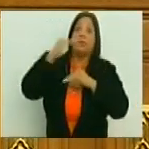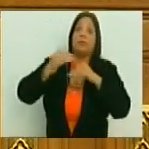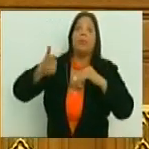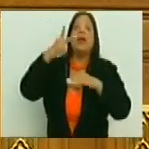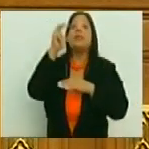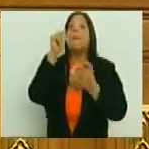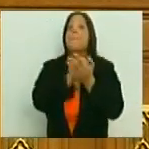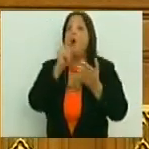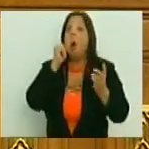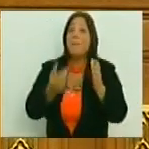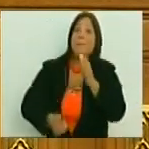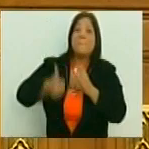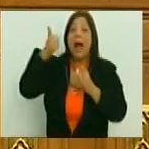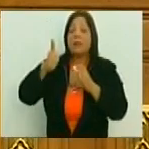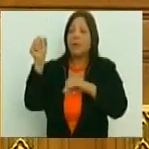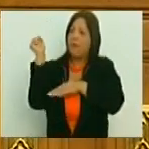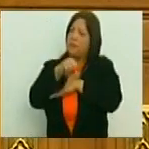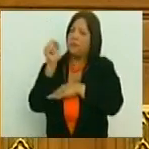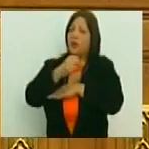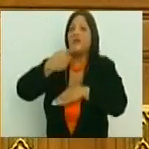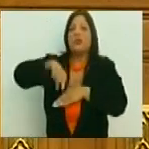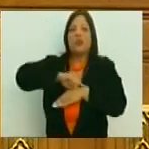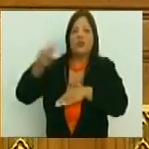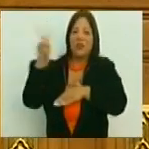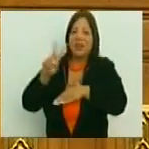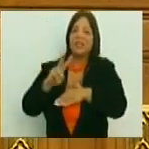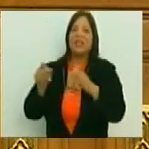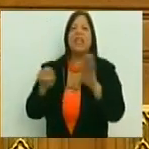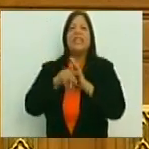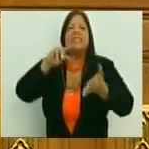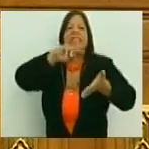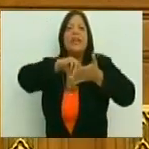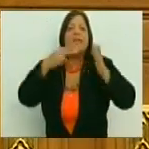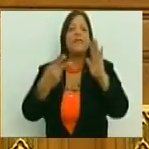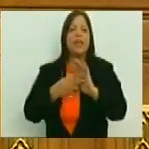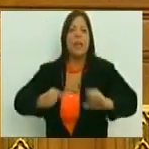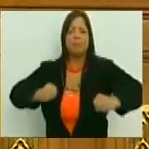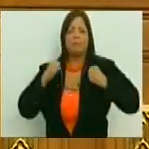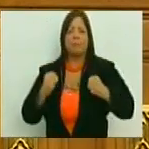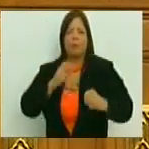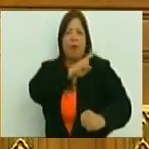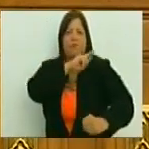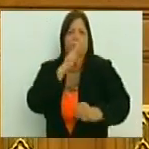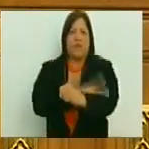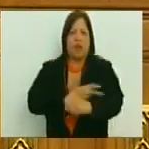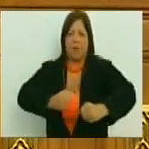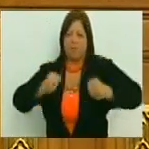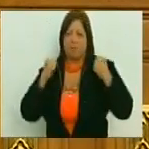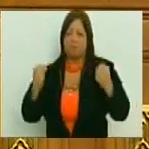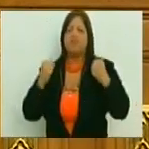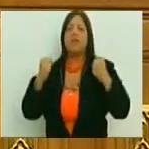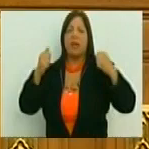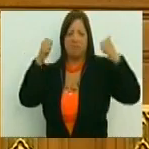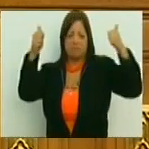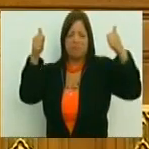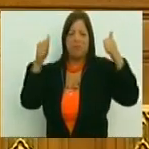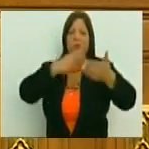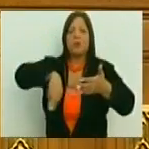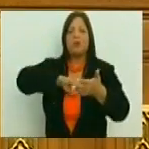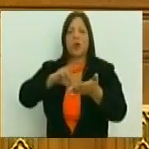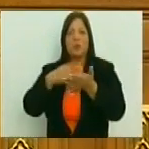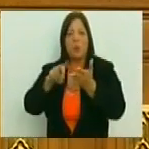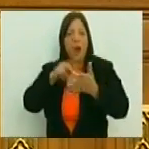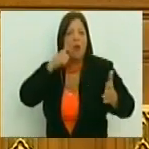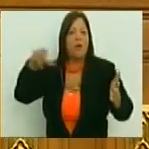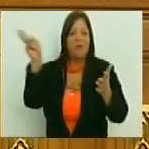más de 3.000 hombres, la tropa de los patriotas, lo que da a entender, la gallardía, el coraje, la valentía, de lo que está hecho